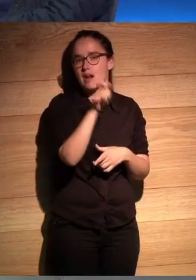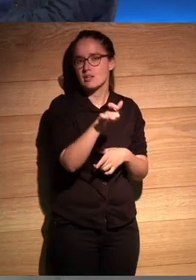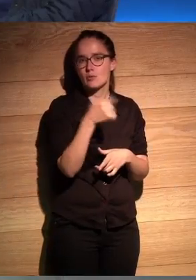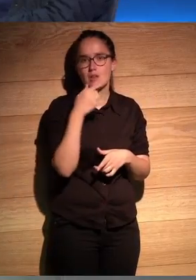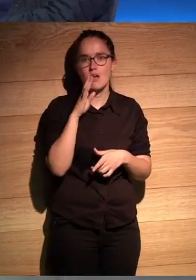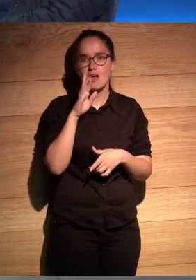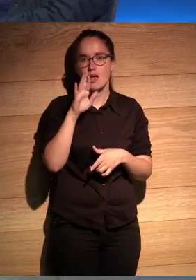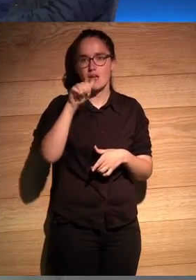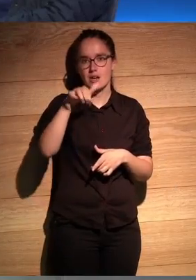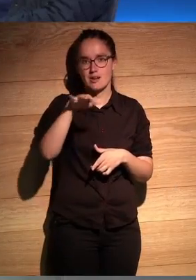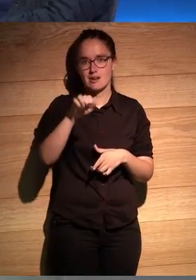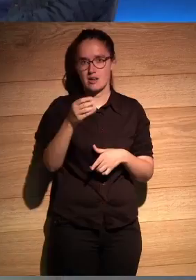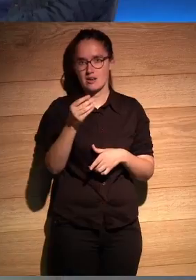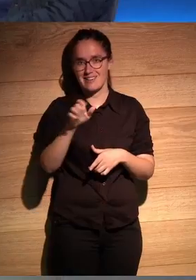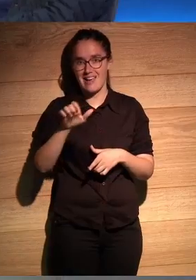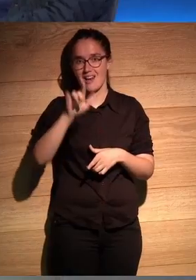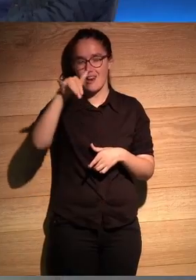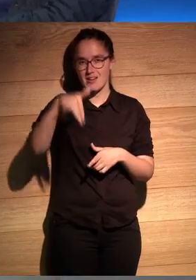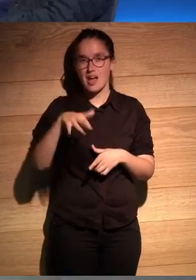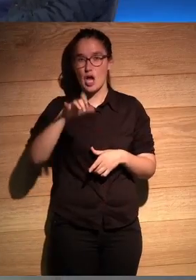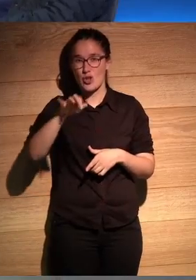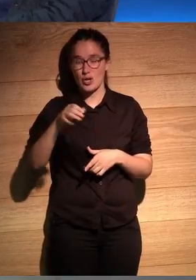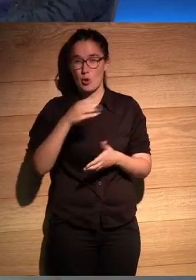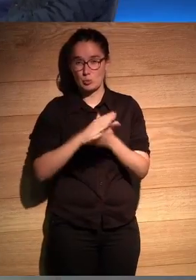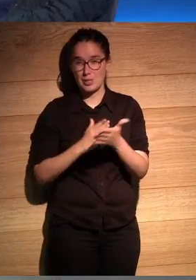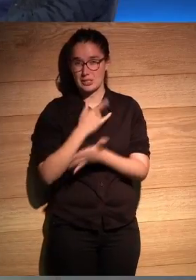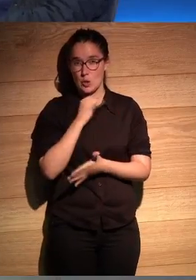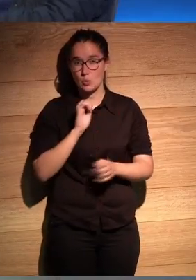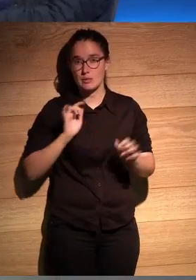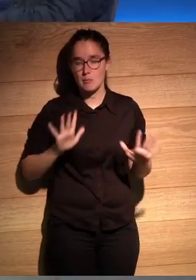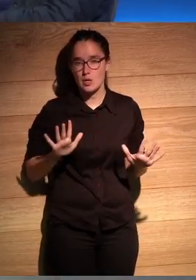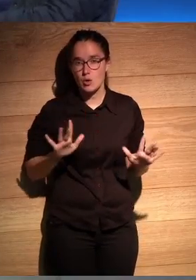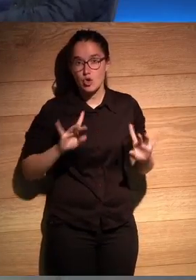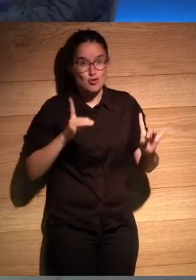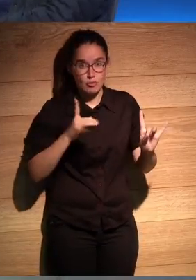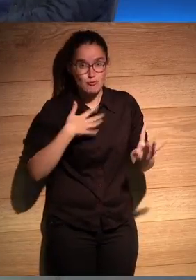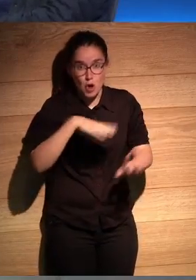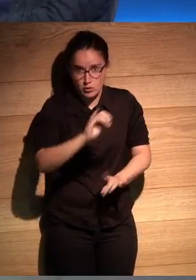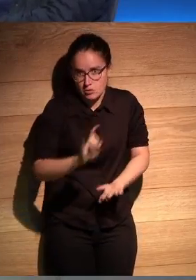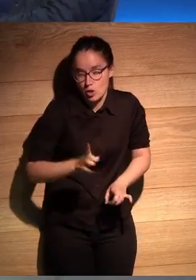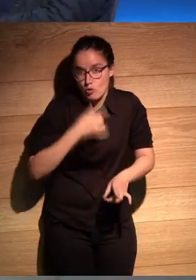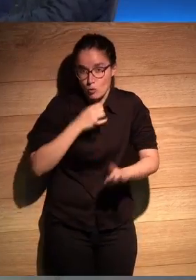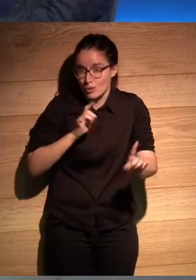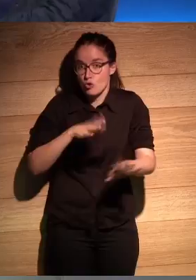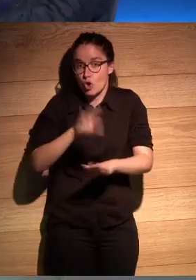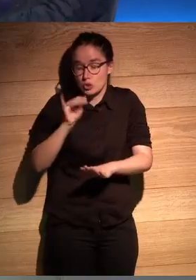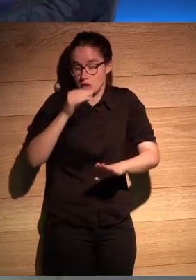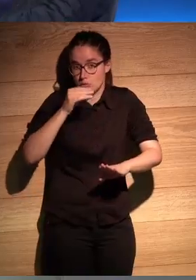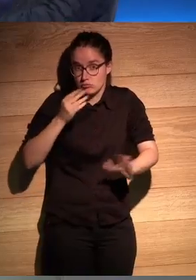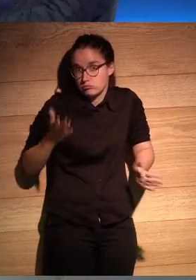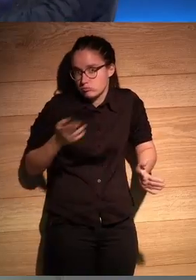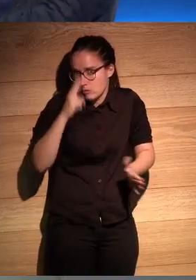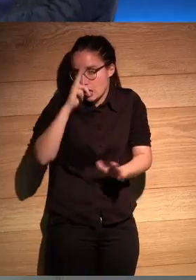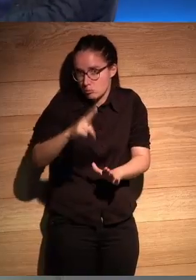diría Enrique Lin a Rodrigo no le gustan los poetas pero no los entiendo no los entiende con todo el respeto con